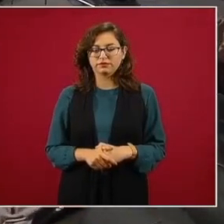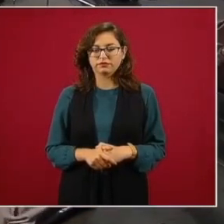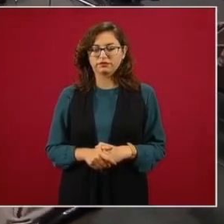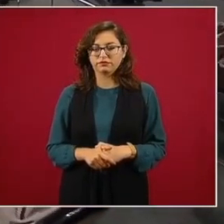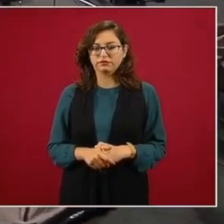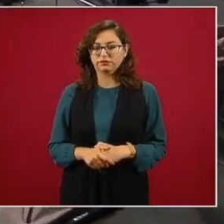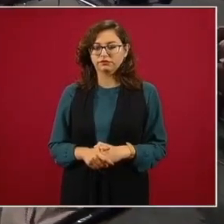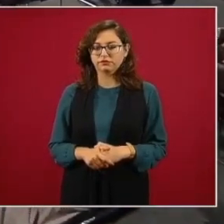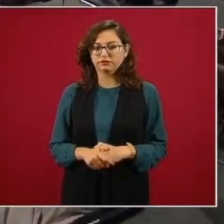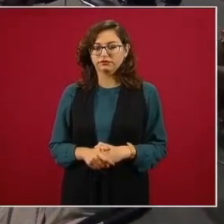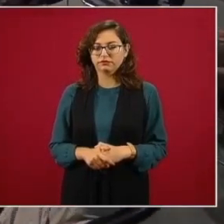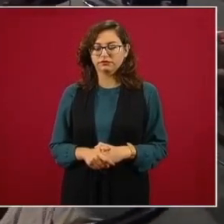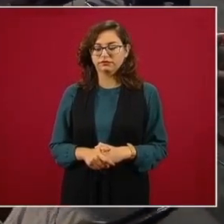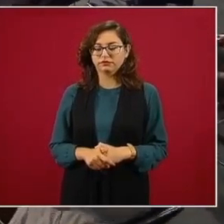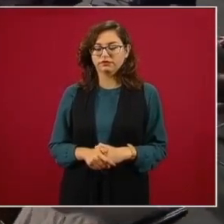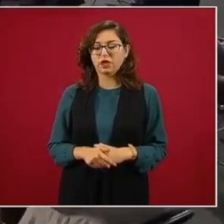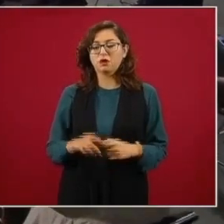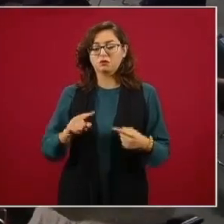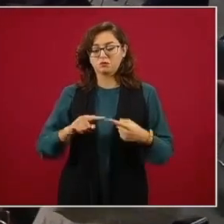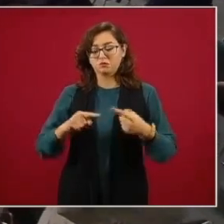estos son recuperados